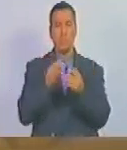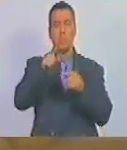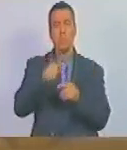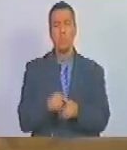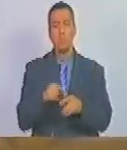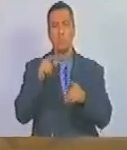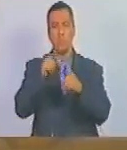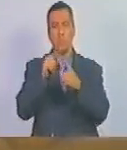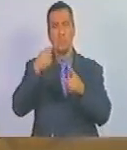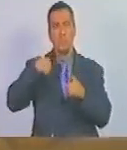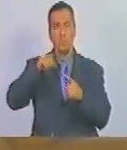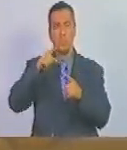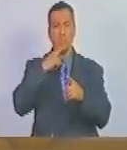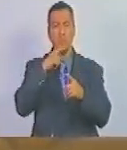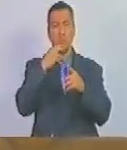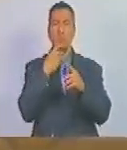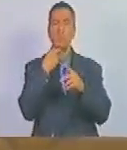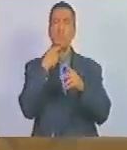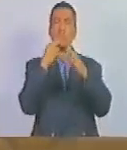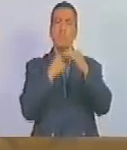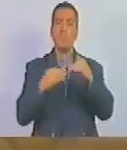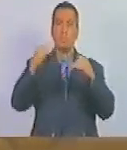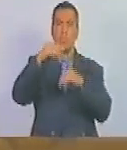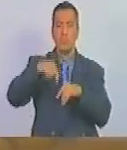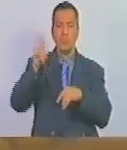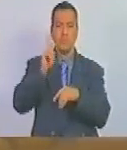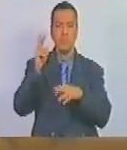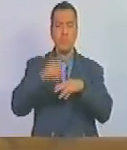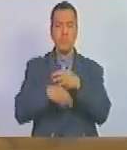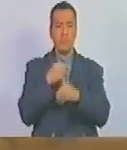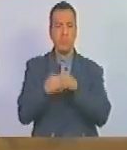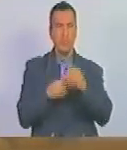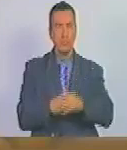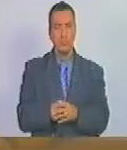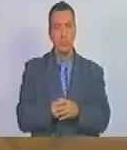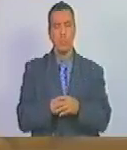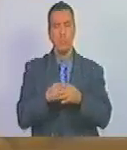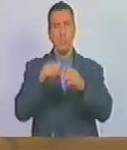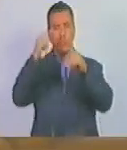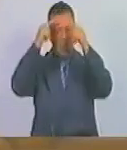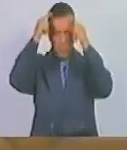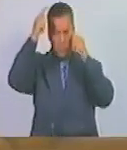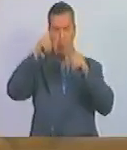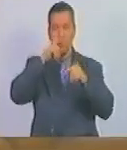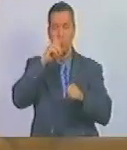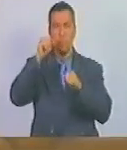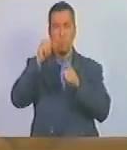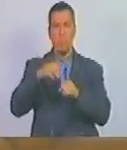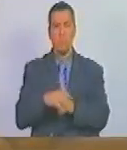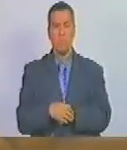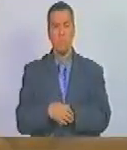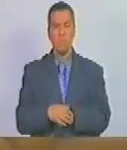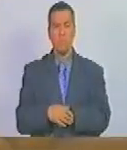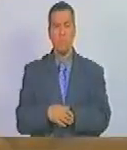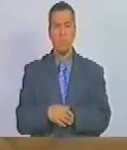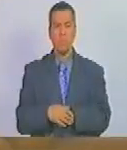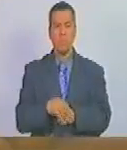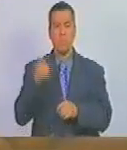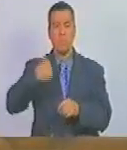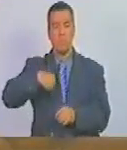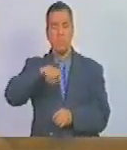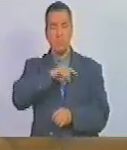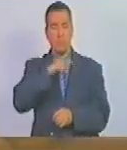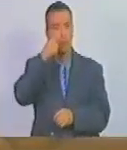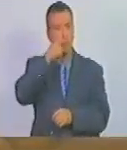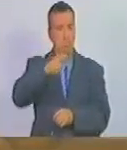holocausto tenemos que levantar la voz y desde Venezuela lo hacemos con Chávez y con Maduro con nuestro